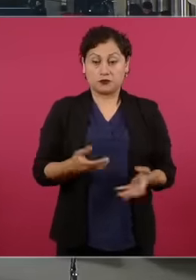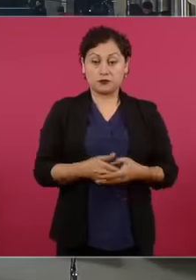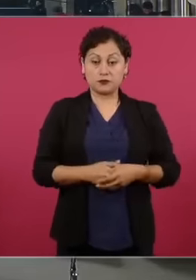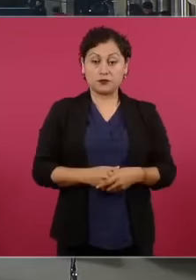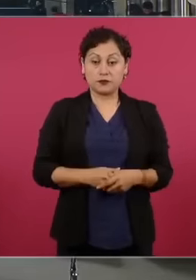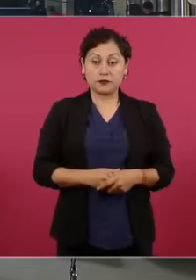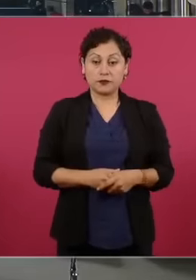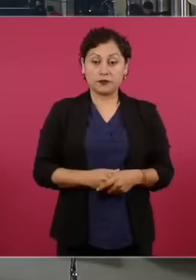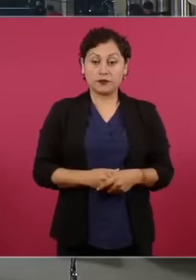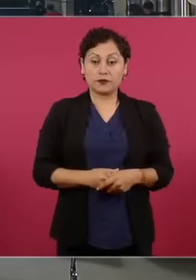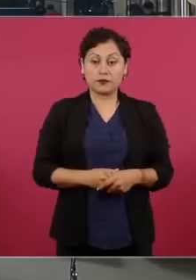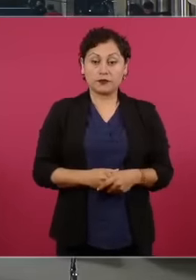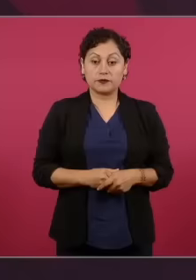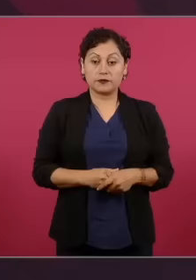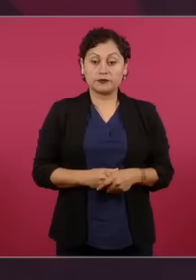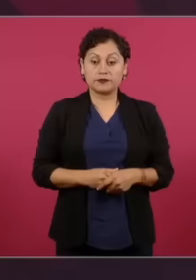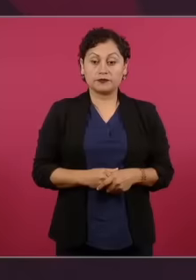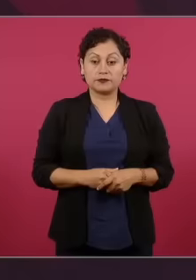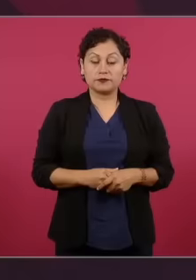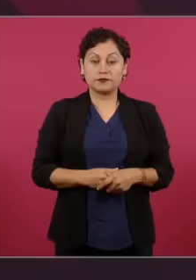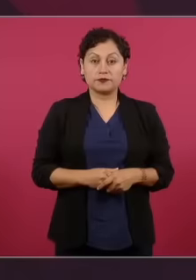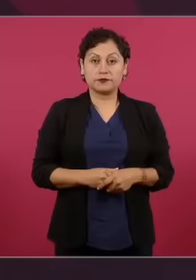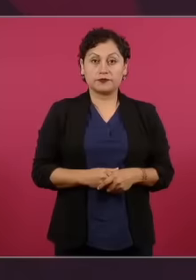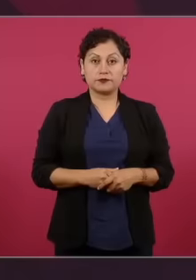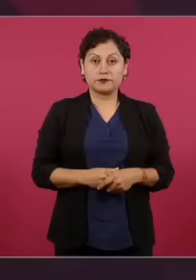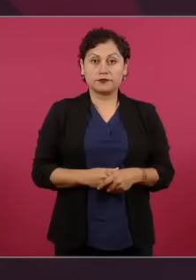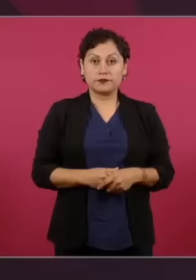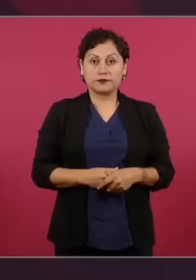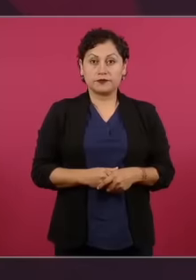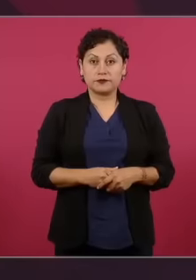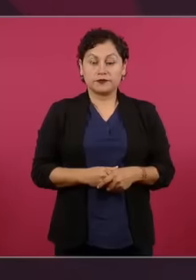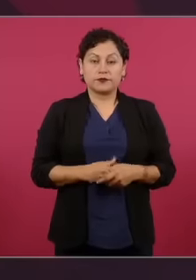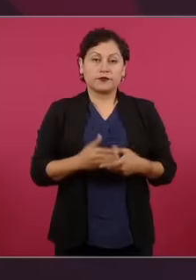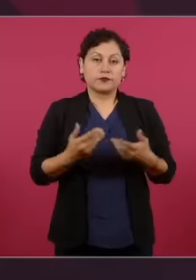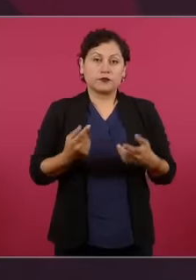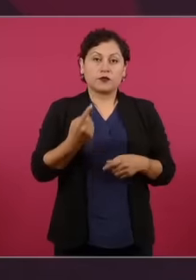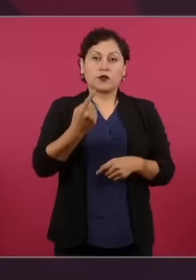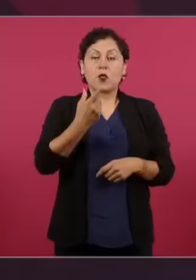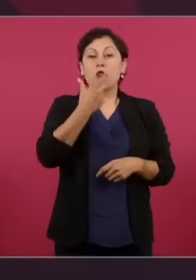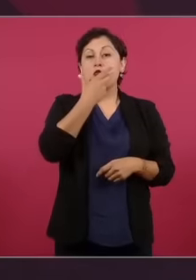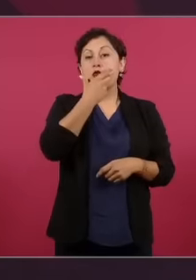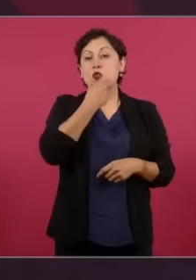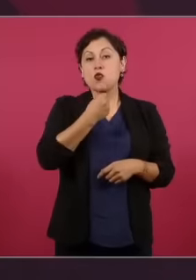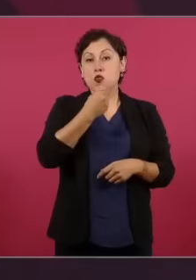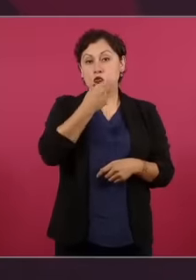encajó lo que dijo un comunicador famoso